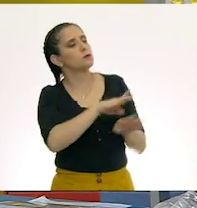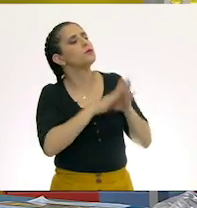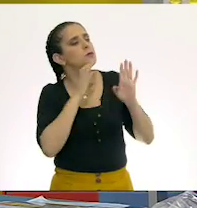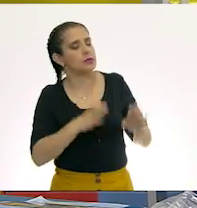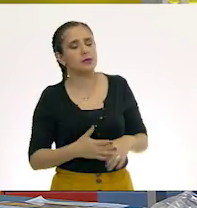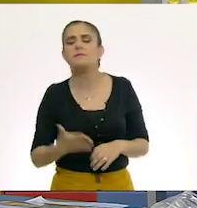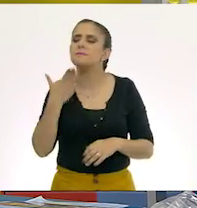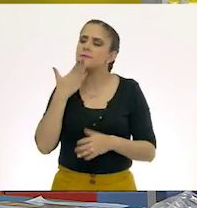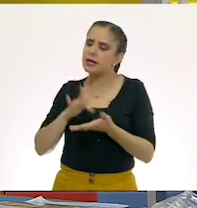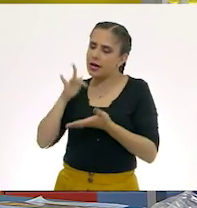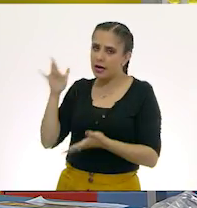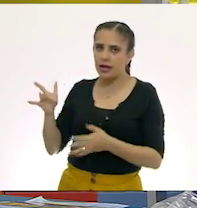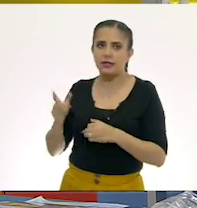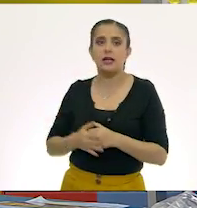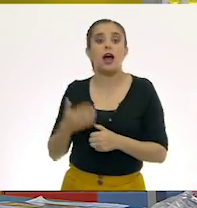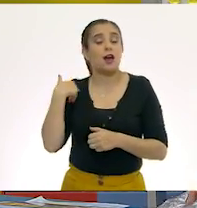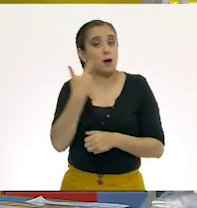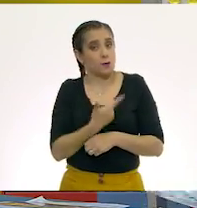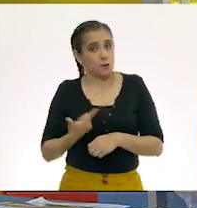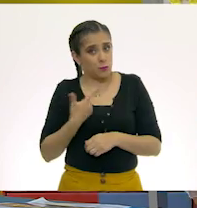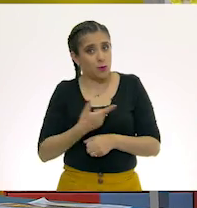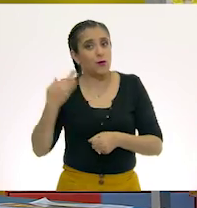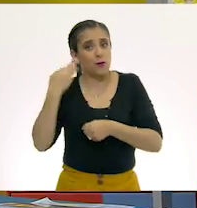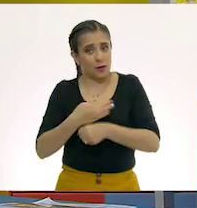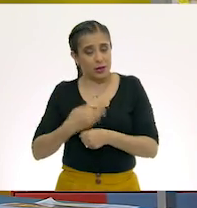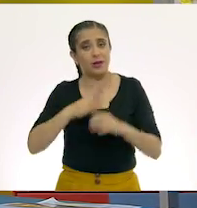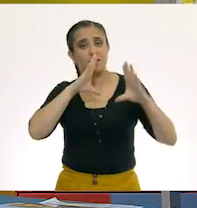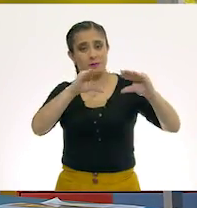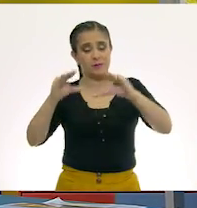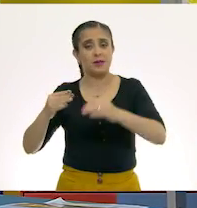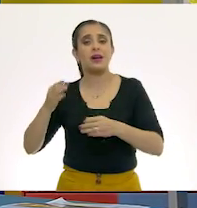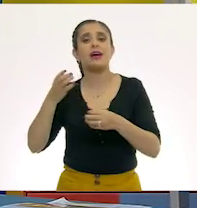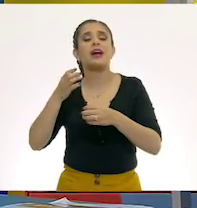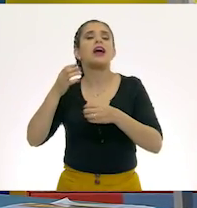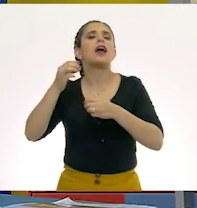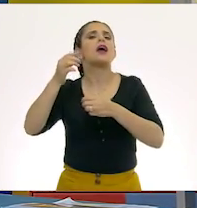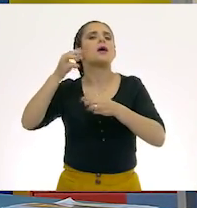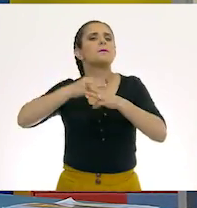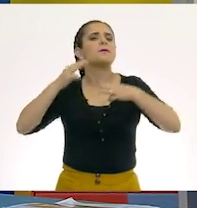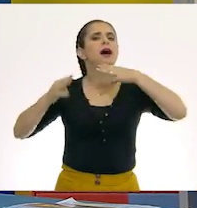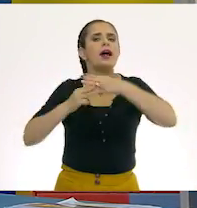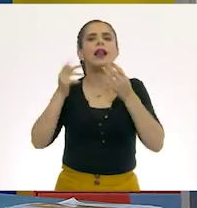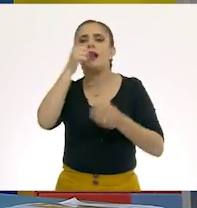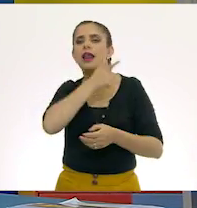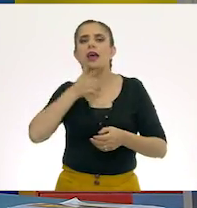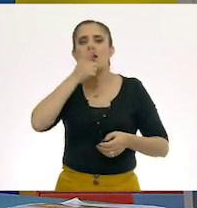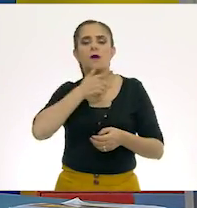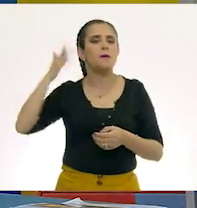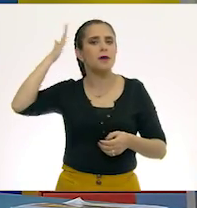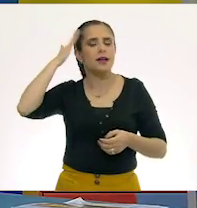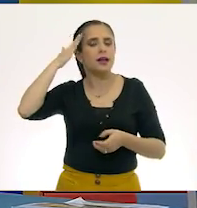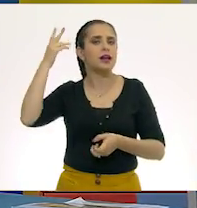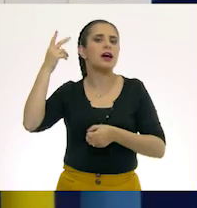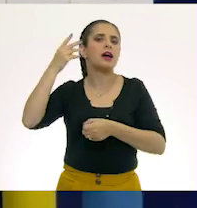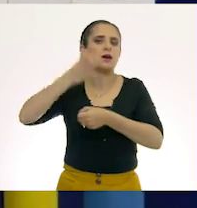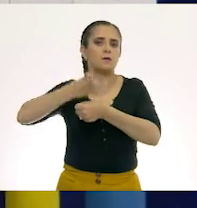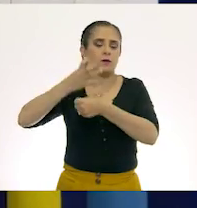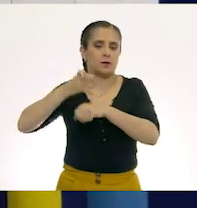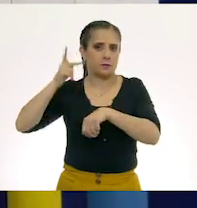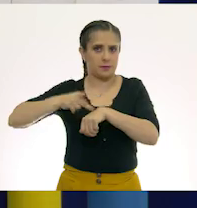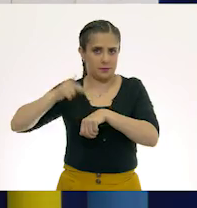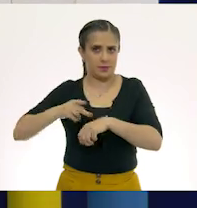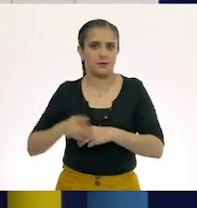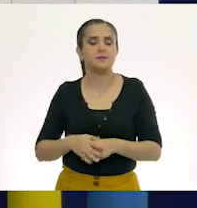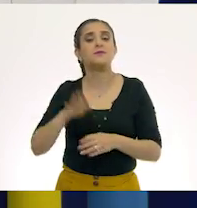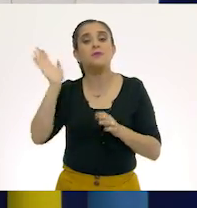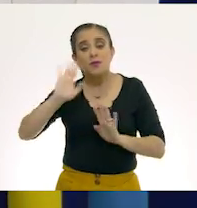gracias. Hoy tenemos el gusto de estar con ustedes en esta clase de lengua materna de cuarto grado. ¿Están listos? ¡Comenzamos! Buenos días, niños